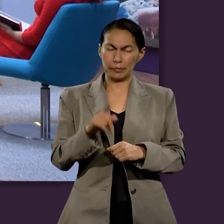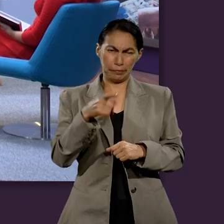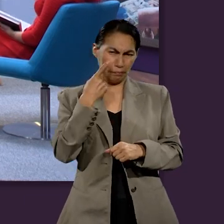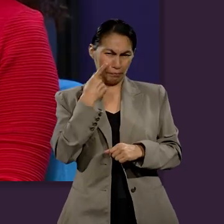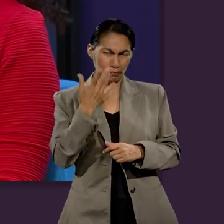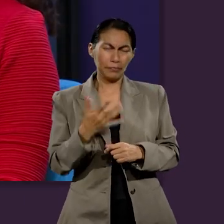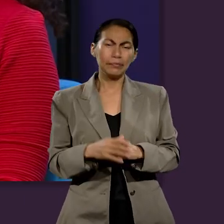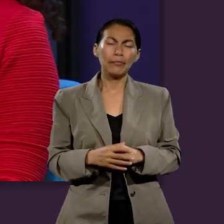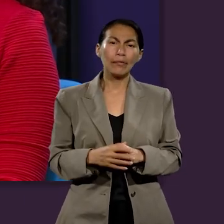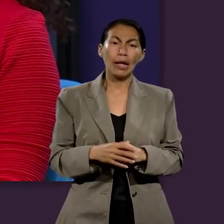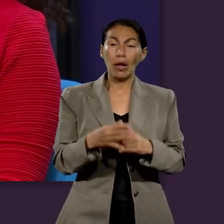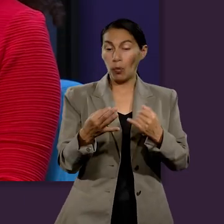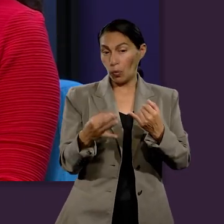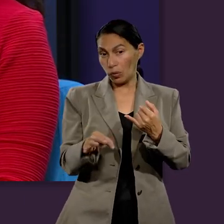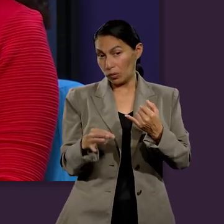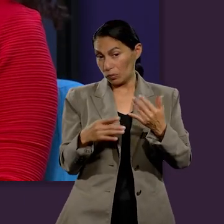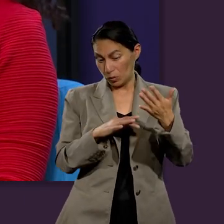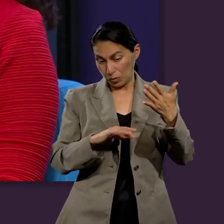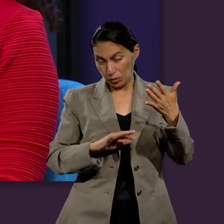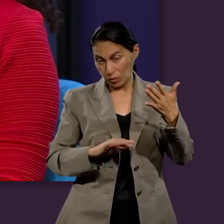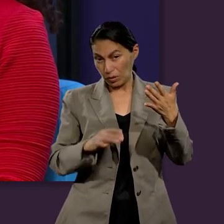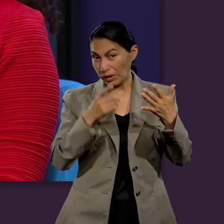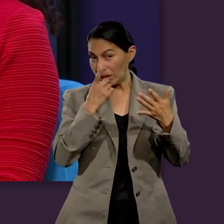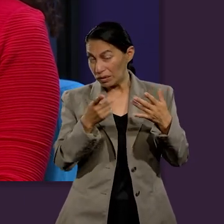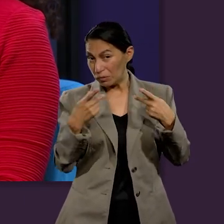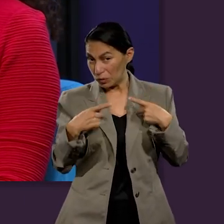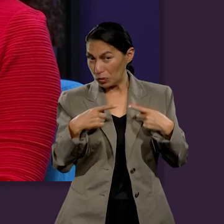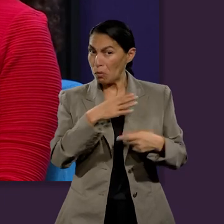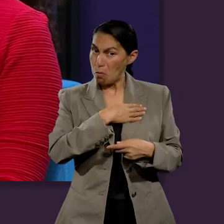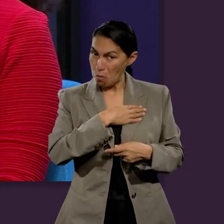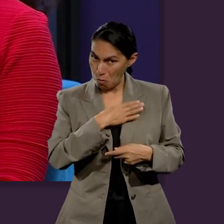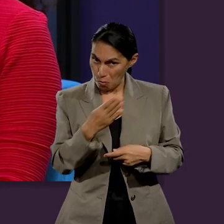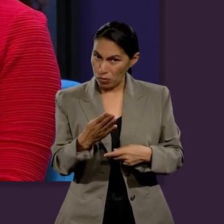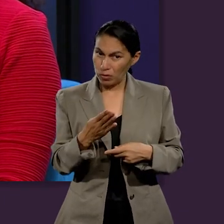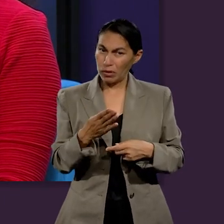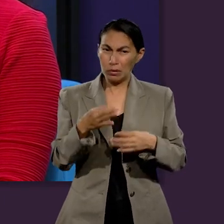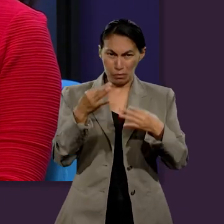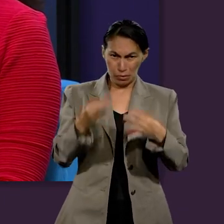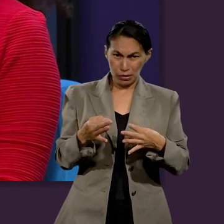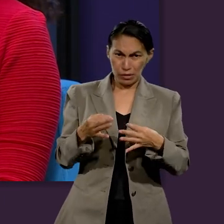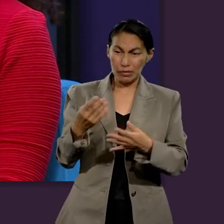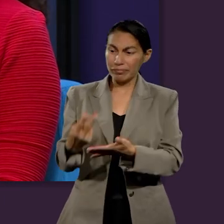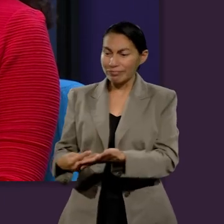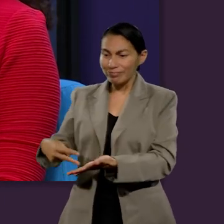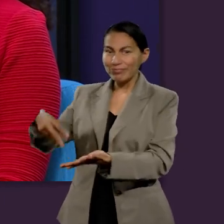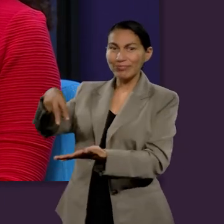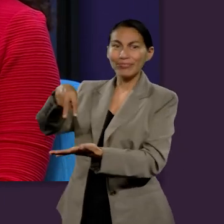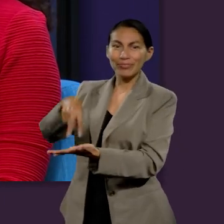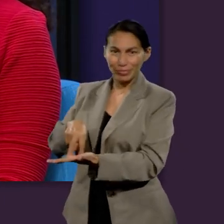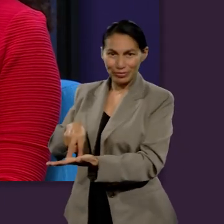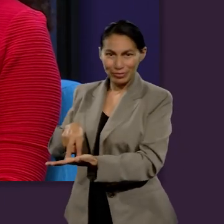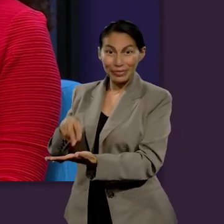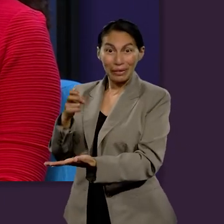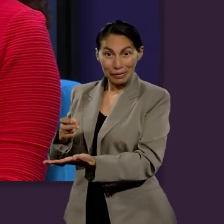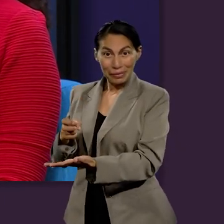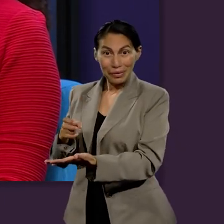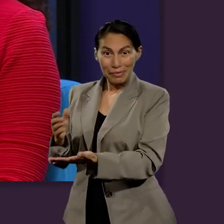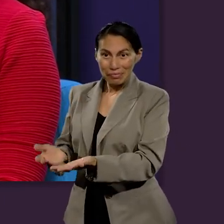Pero lo que me llama la atención es que al final de esta porción habla que los que fueron buenos van a